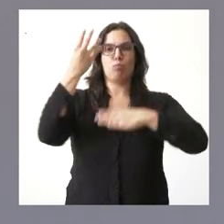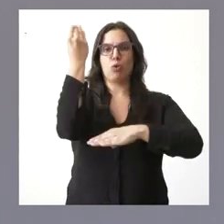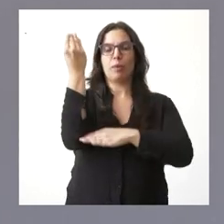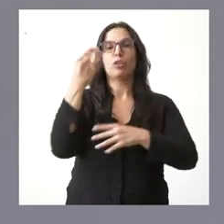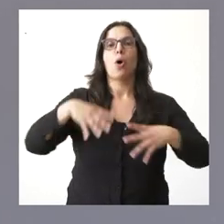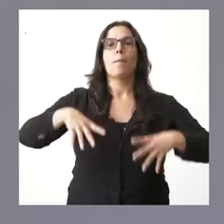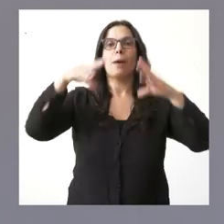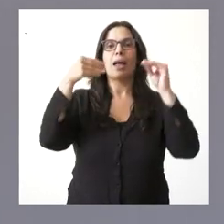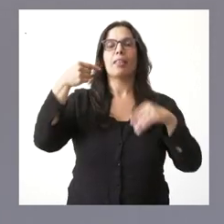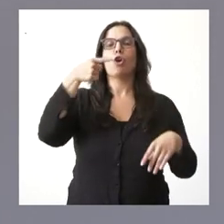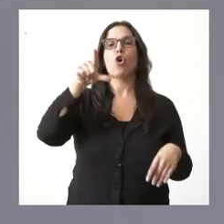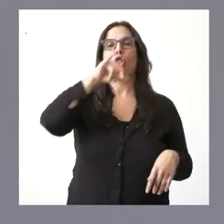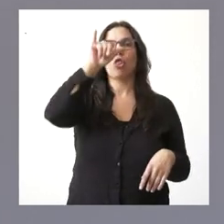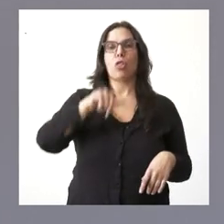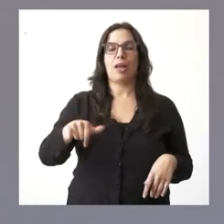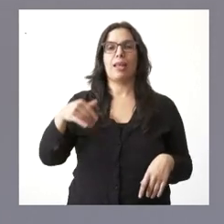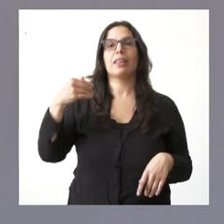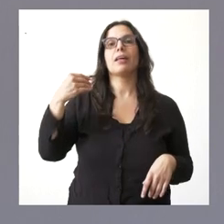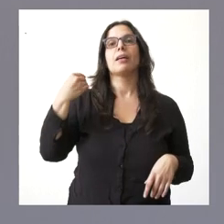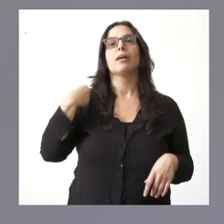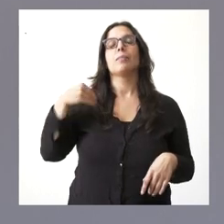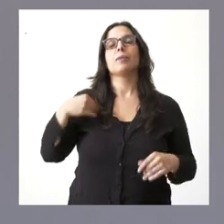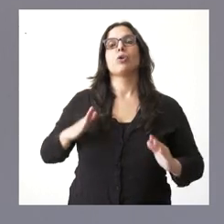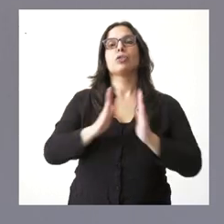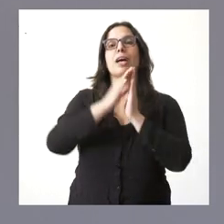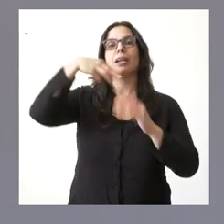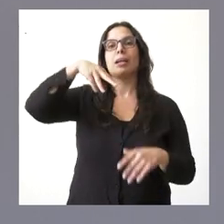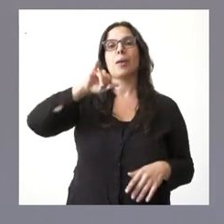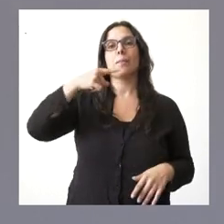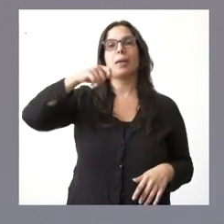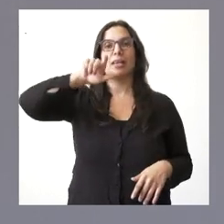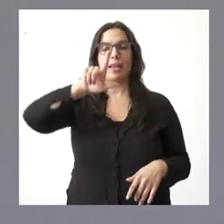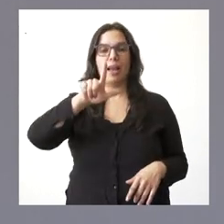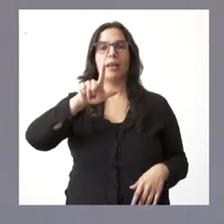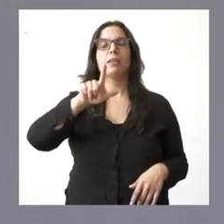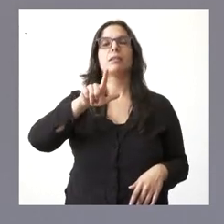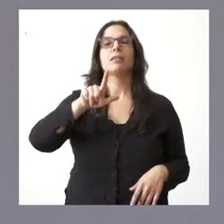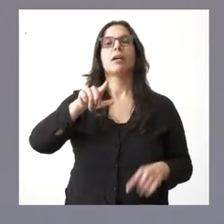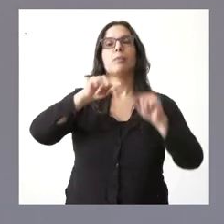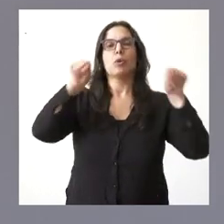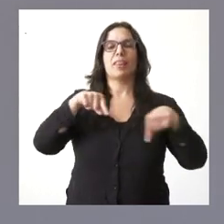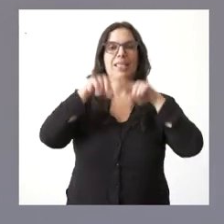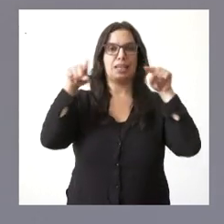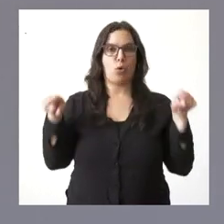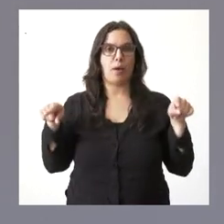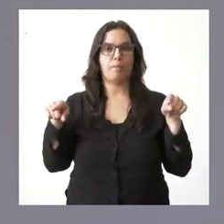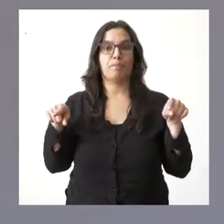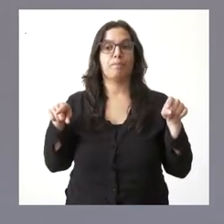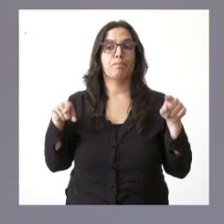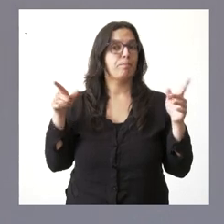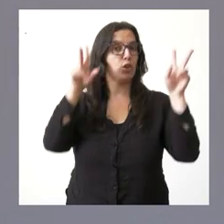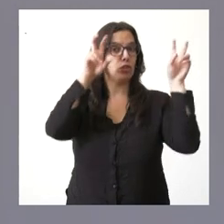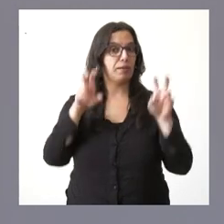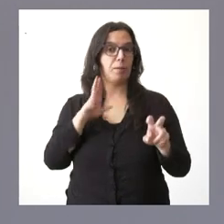González de Sepúlveda, en San Miguel de Neguera, en Sebulcor, Segovia. Y estos son los